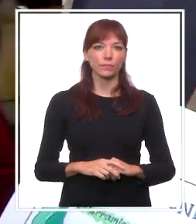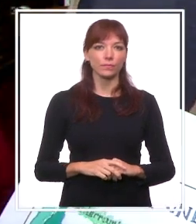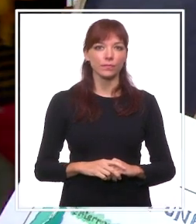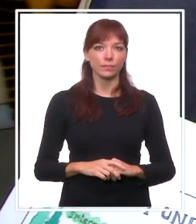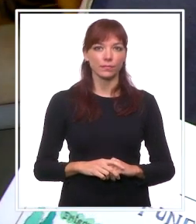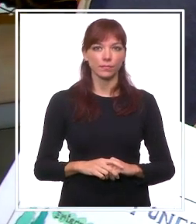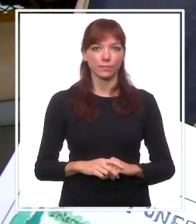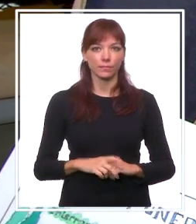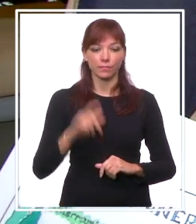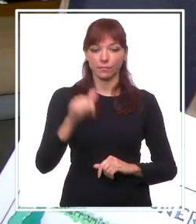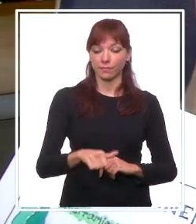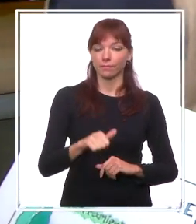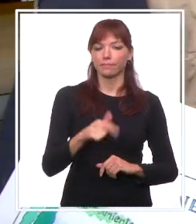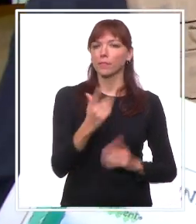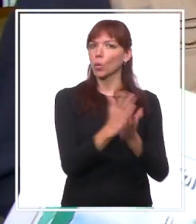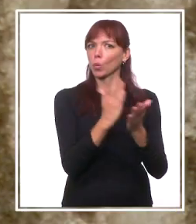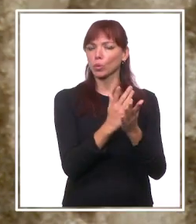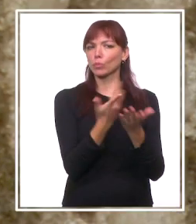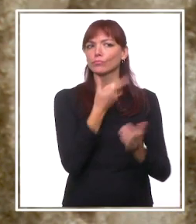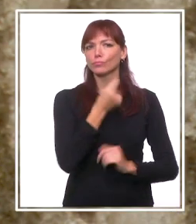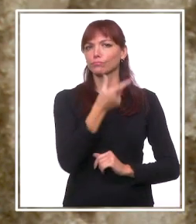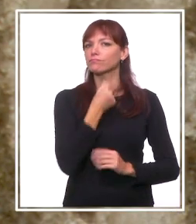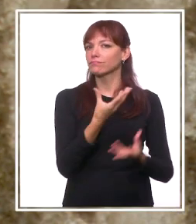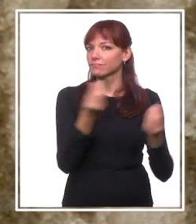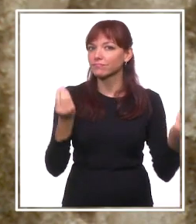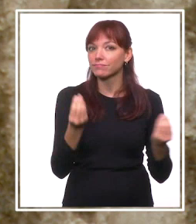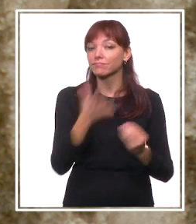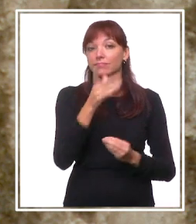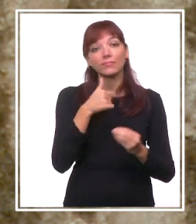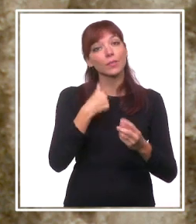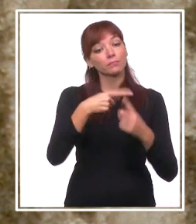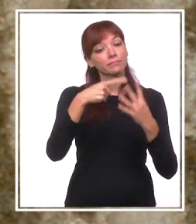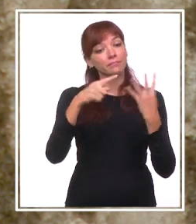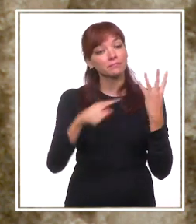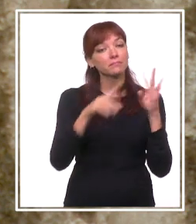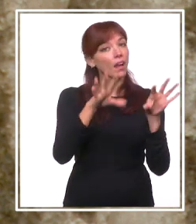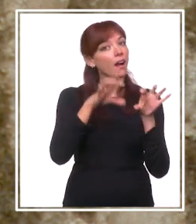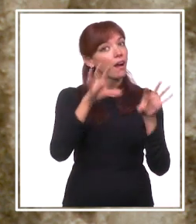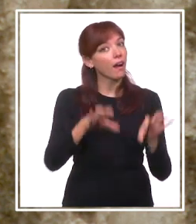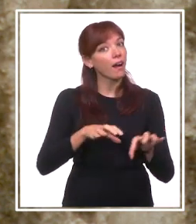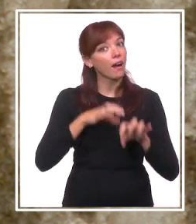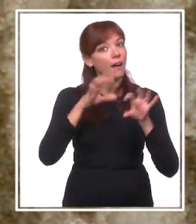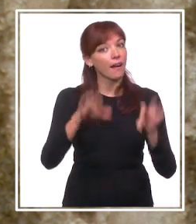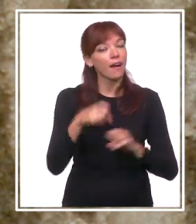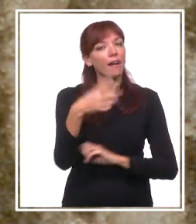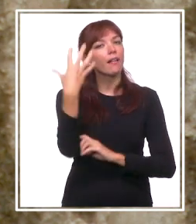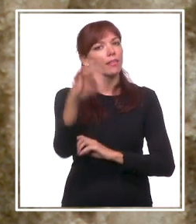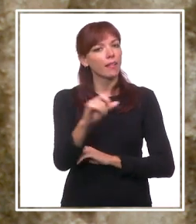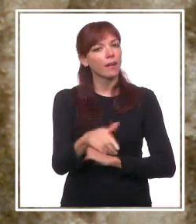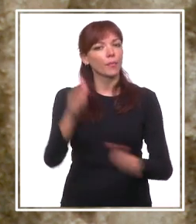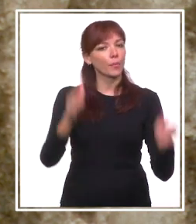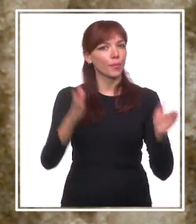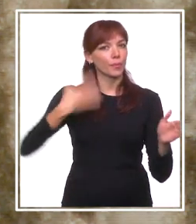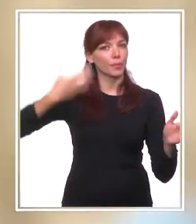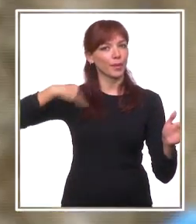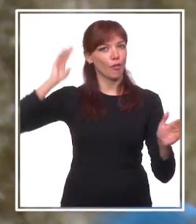Este curso me gusta mucho porque así voy aprendiendo lo que es la época